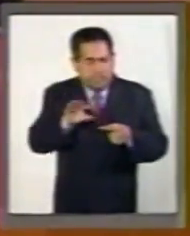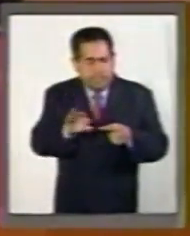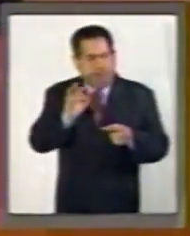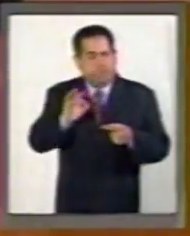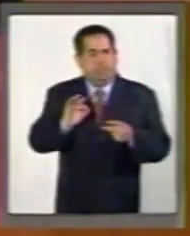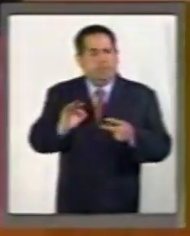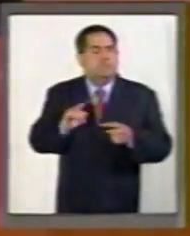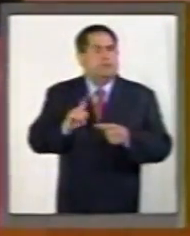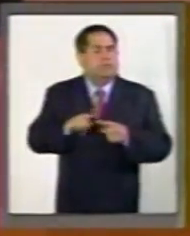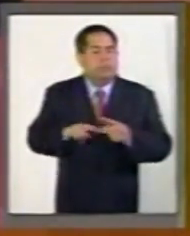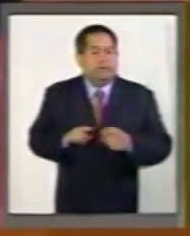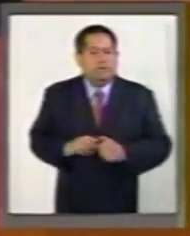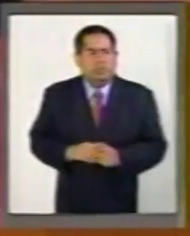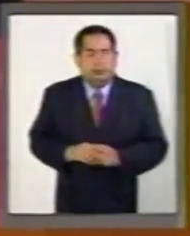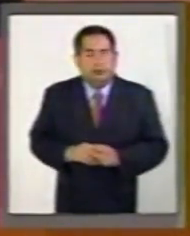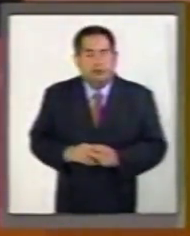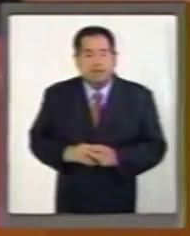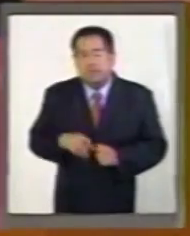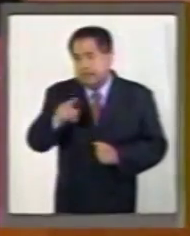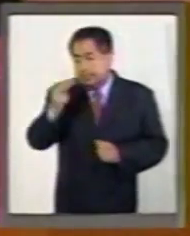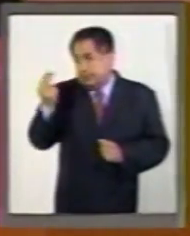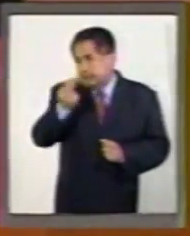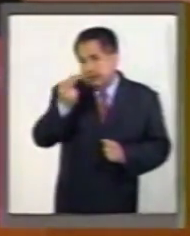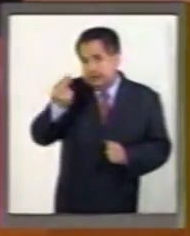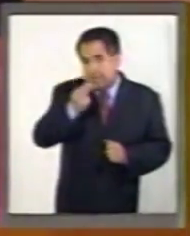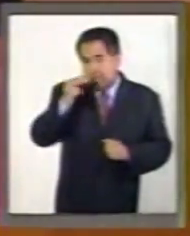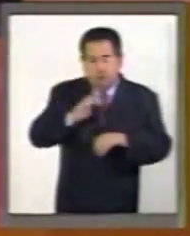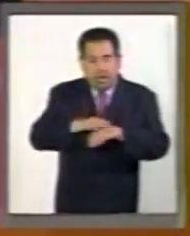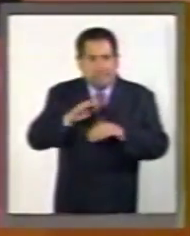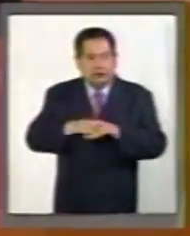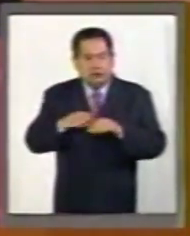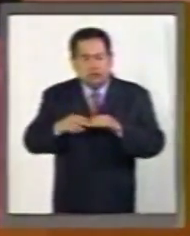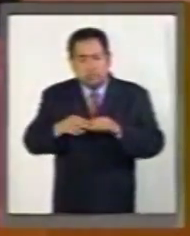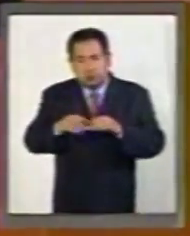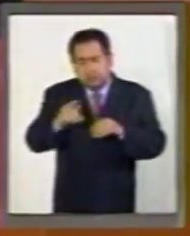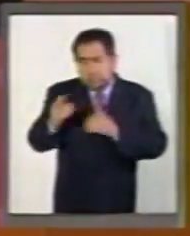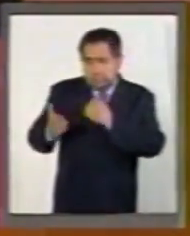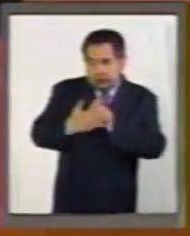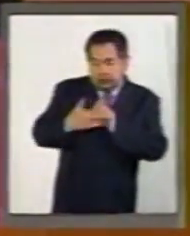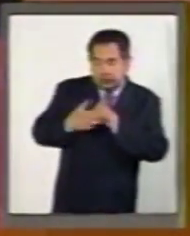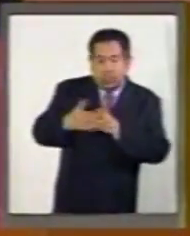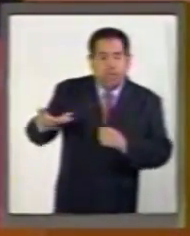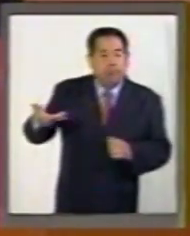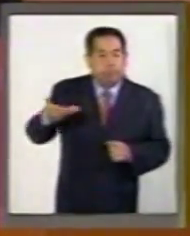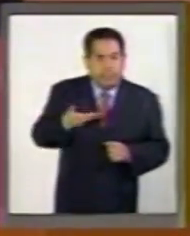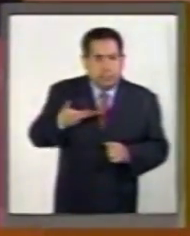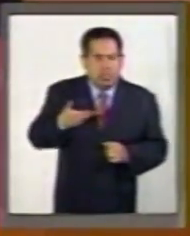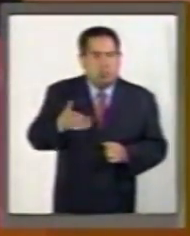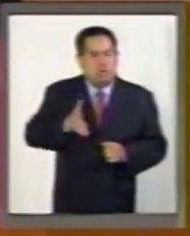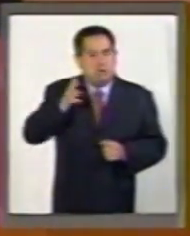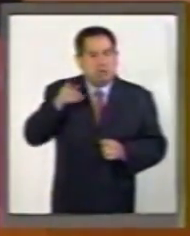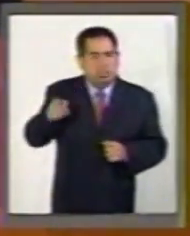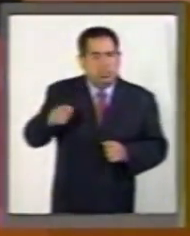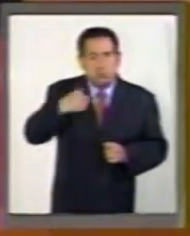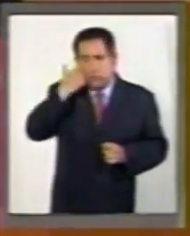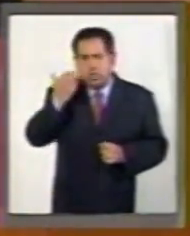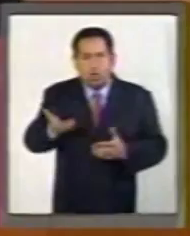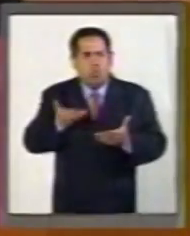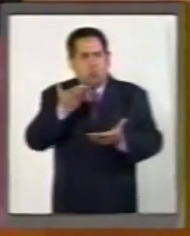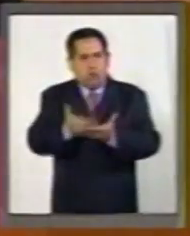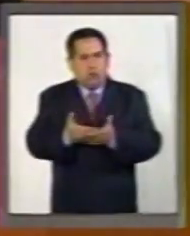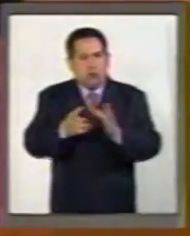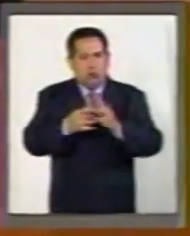es necesarísimo hacer caso de lo que están solicitando y yo lo quiero proponer